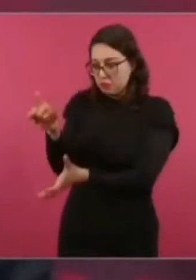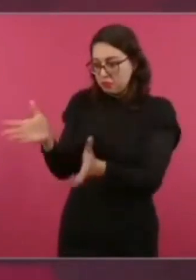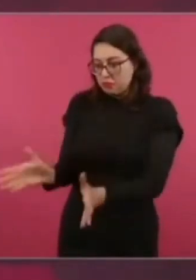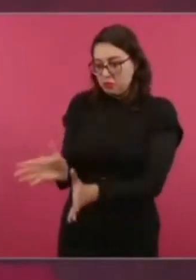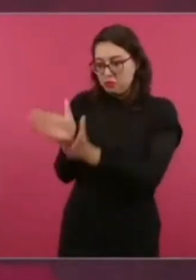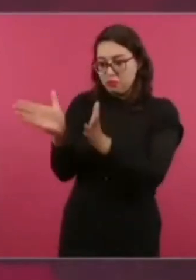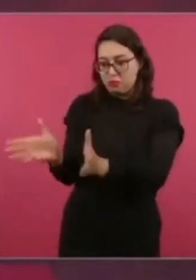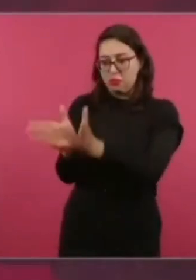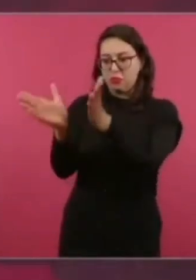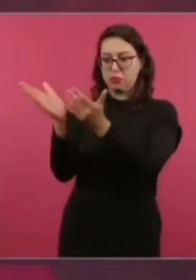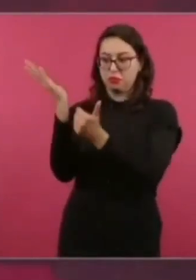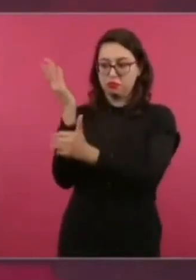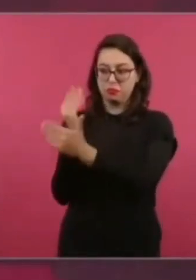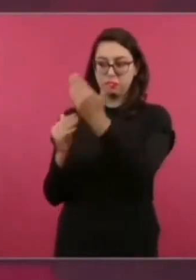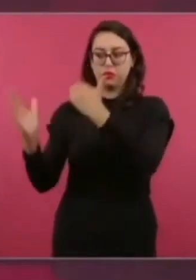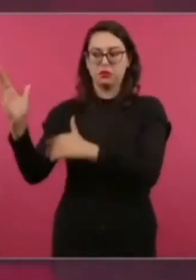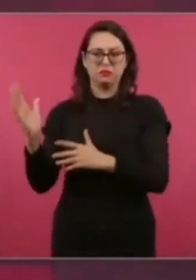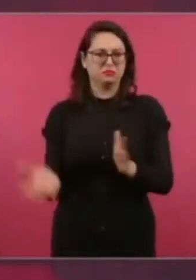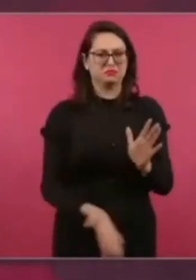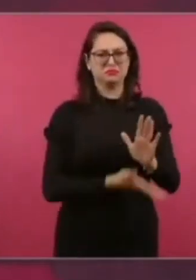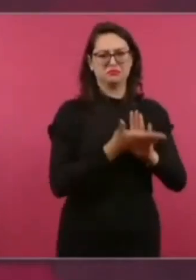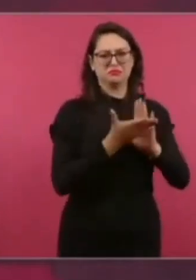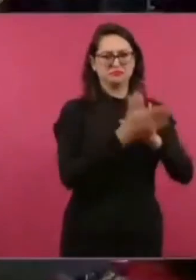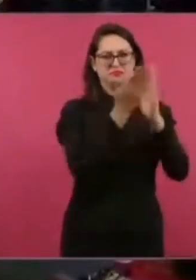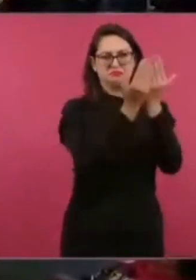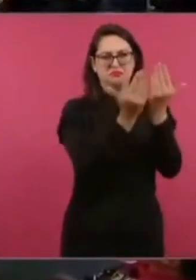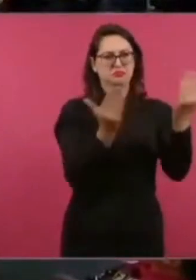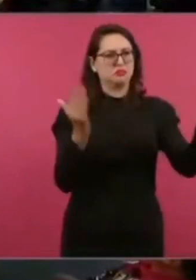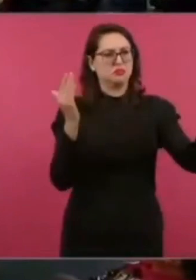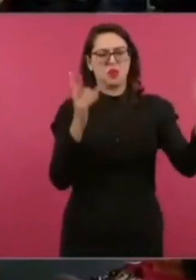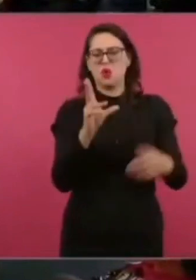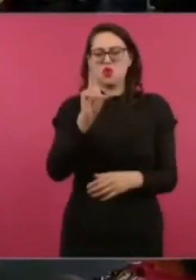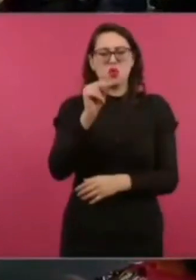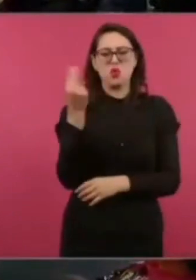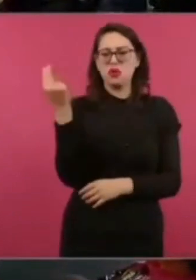¿Por qué no pones la canción